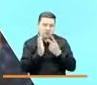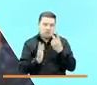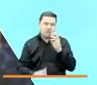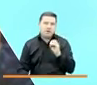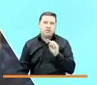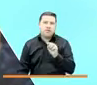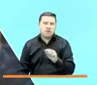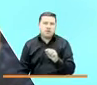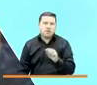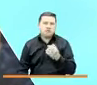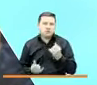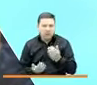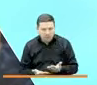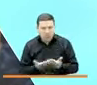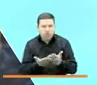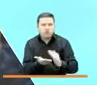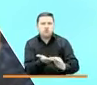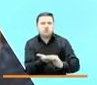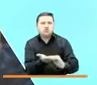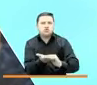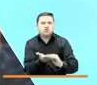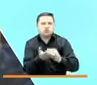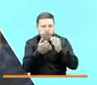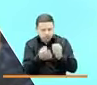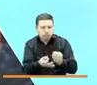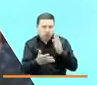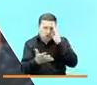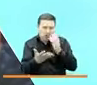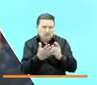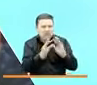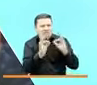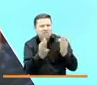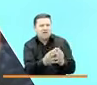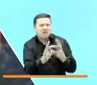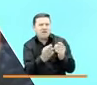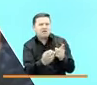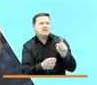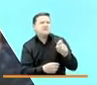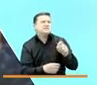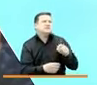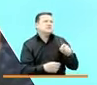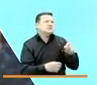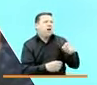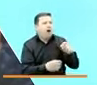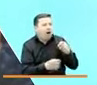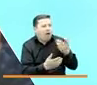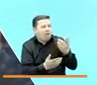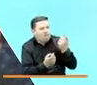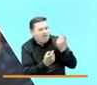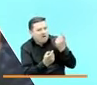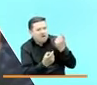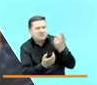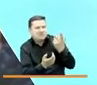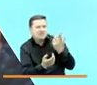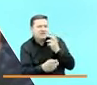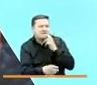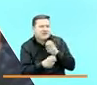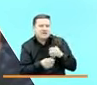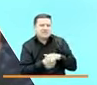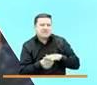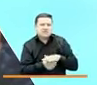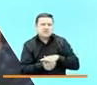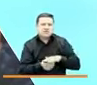podido entregar soluciones concretas a las familias que más lo han necesitado ante la difícil situación